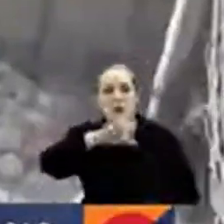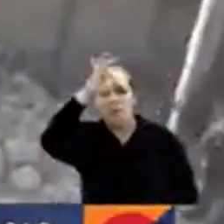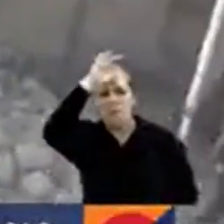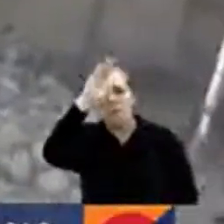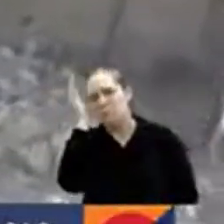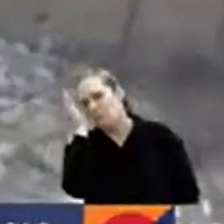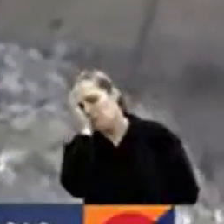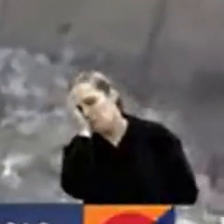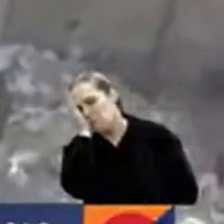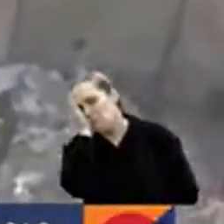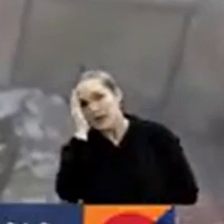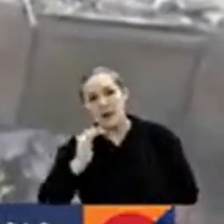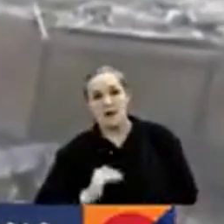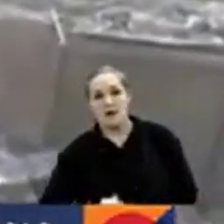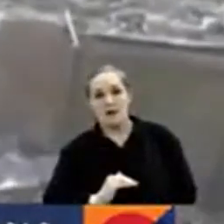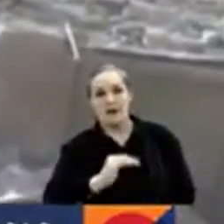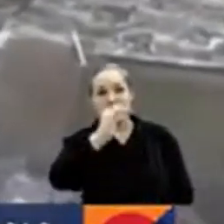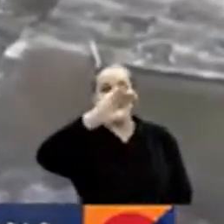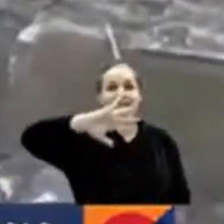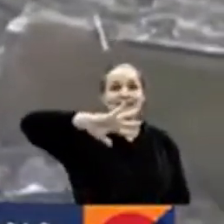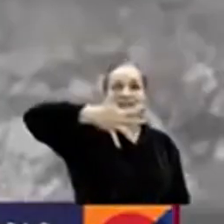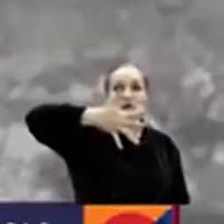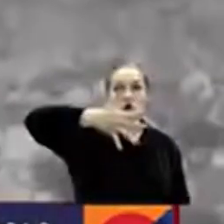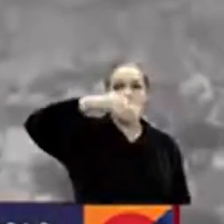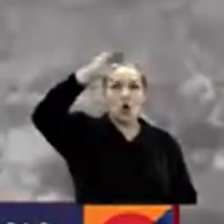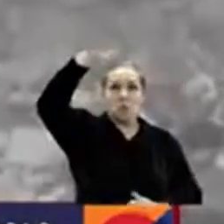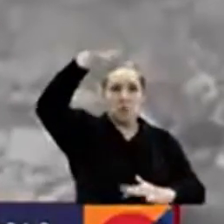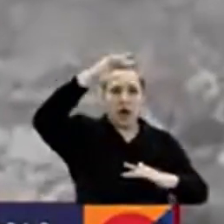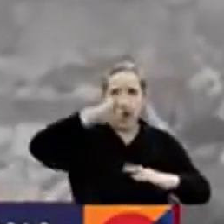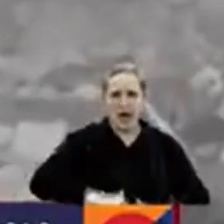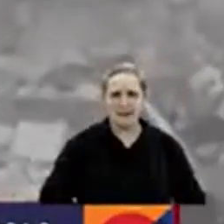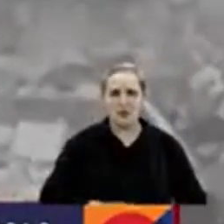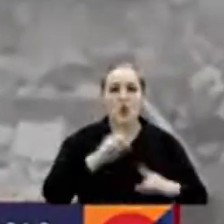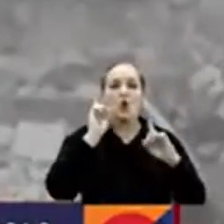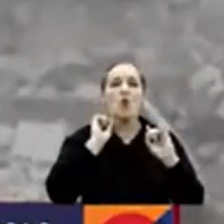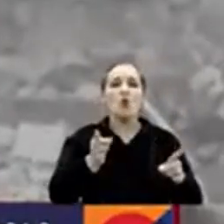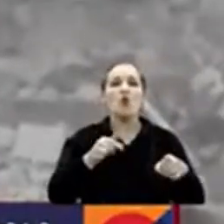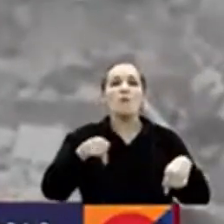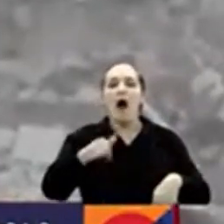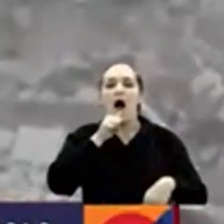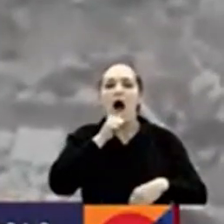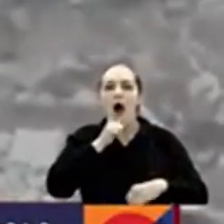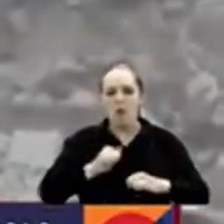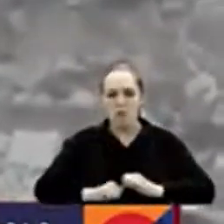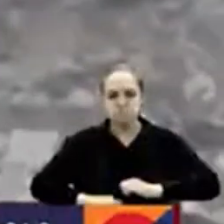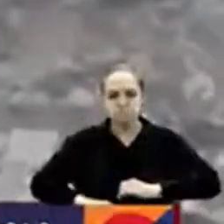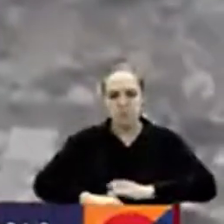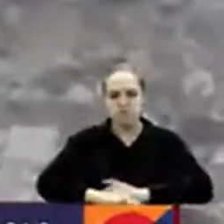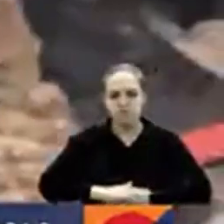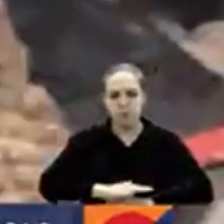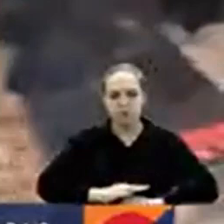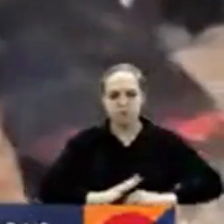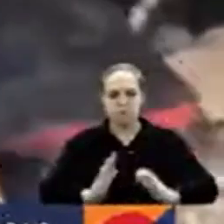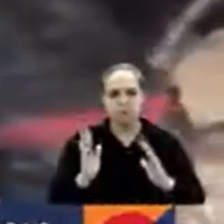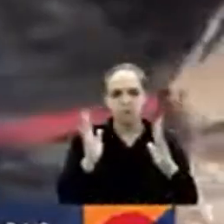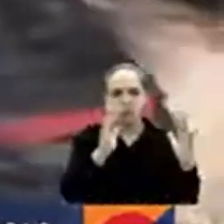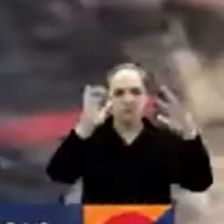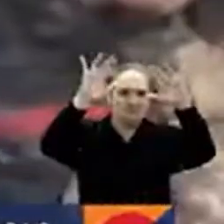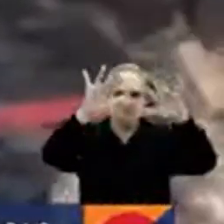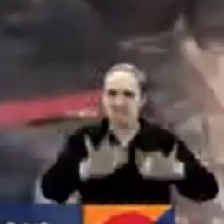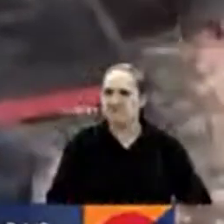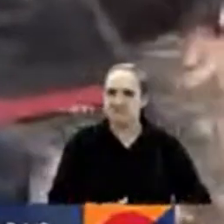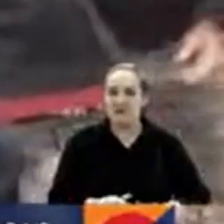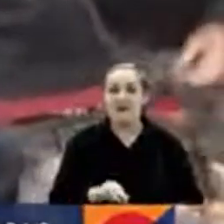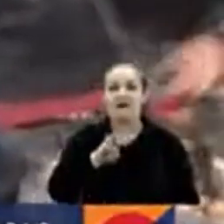Las cinco plantas del inmueblo se vinieron al suelo debido a una infiltración de agua en la base. Según el ministro del Interior, 35